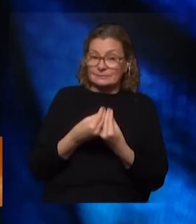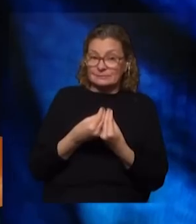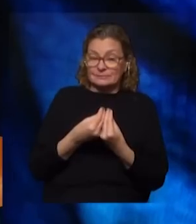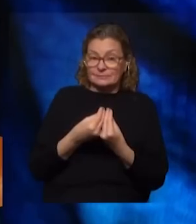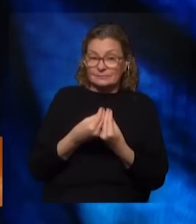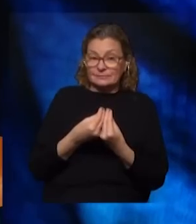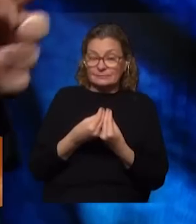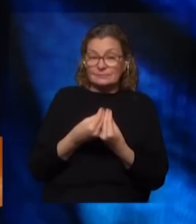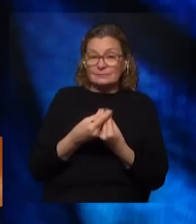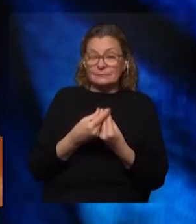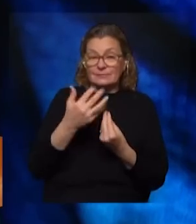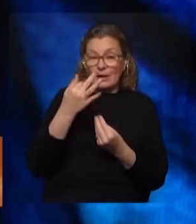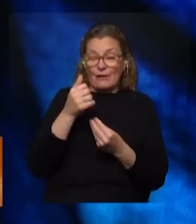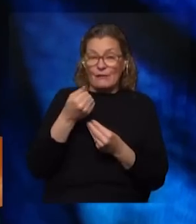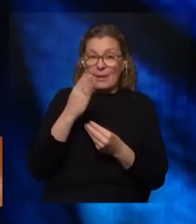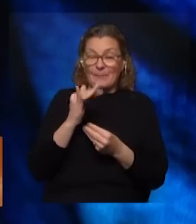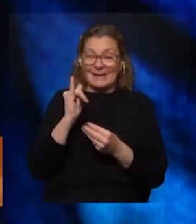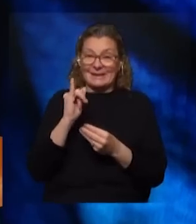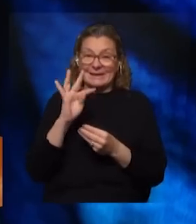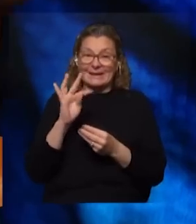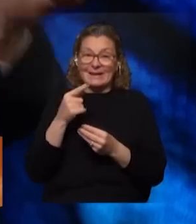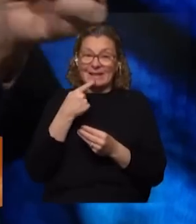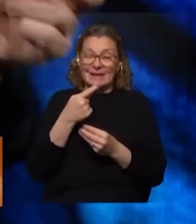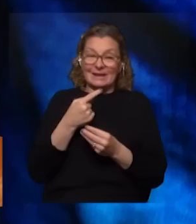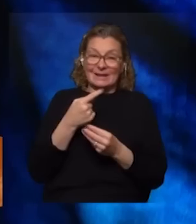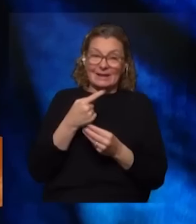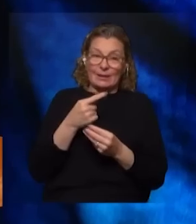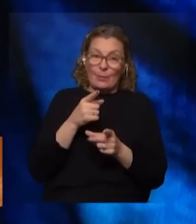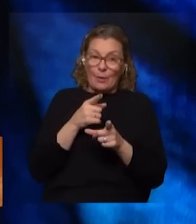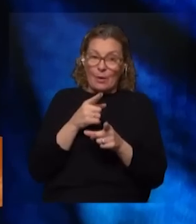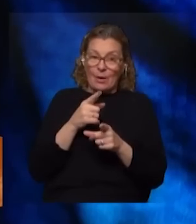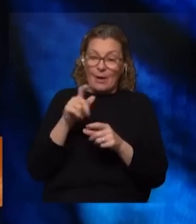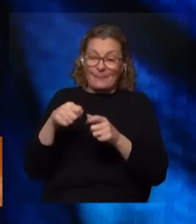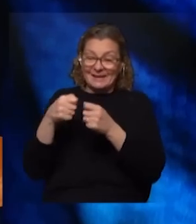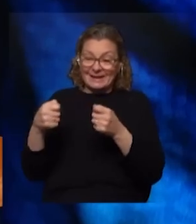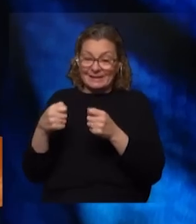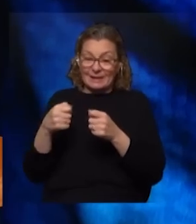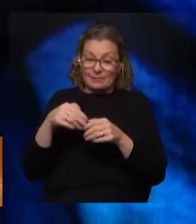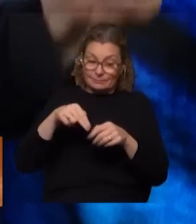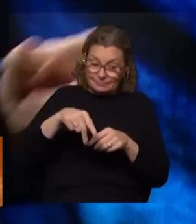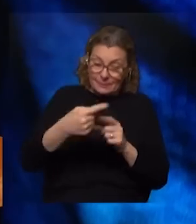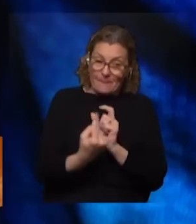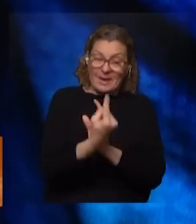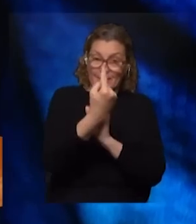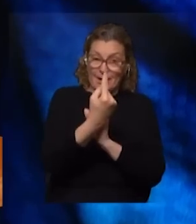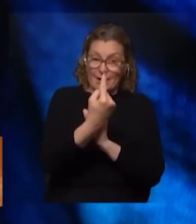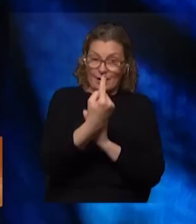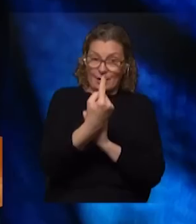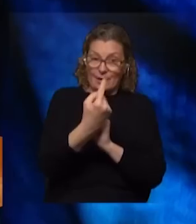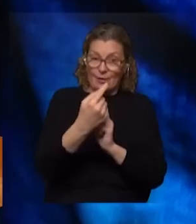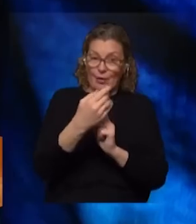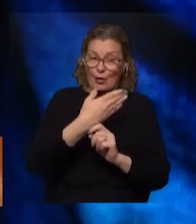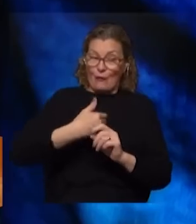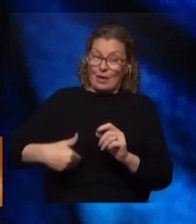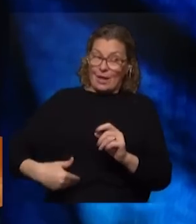el FAPIT el PITFA el PIT le marca el camino al Frente Amplio va a dirigir el gobierno el PIT-CNT